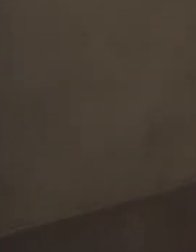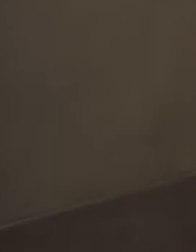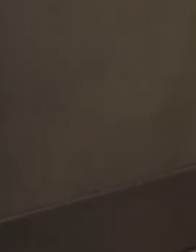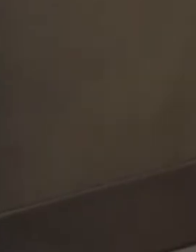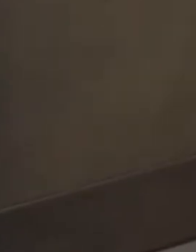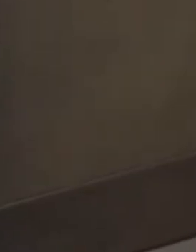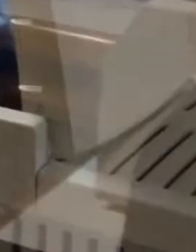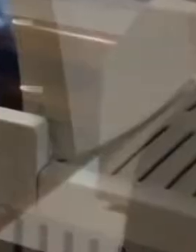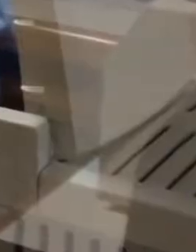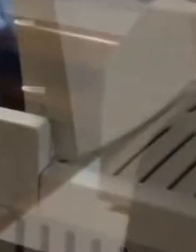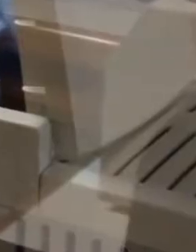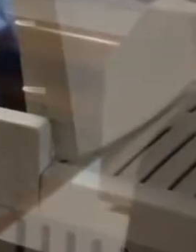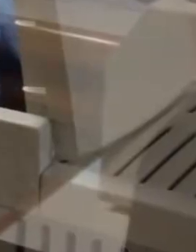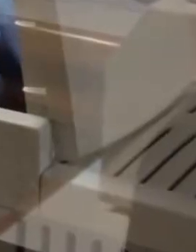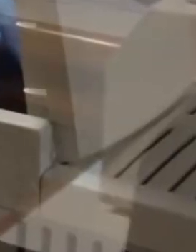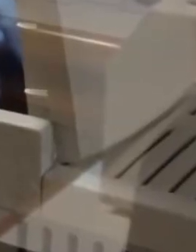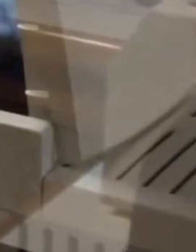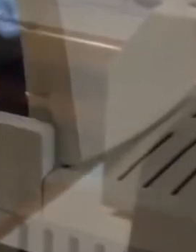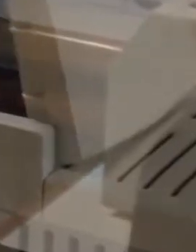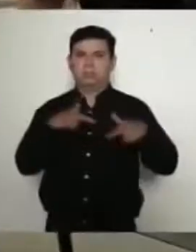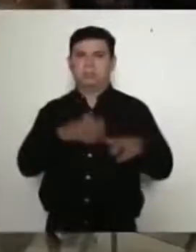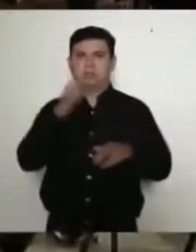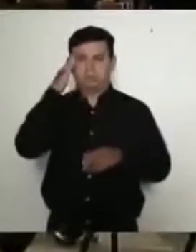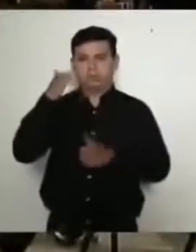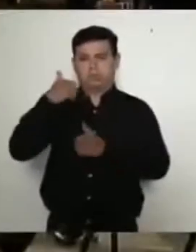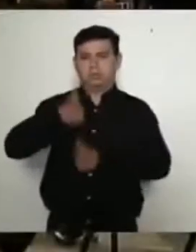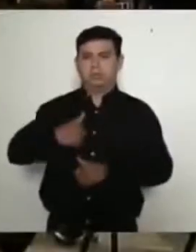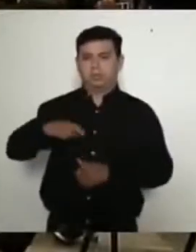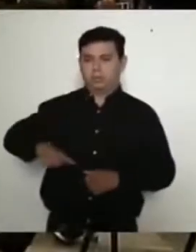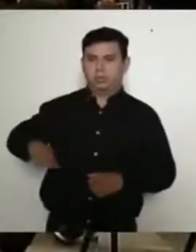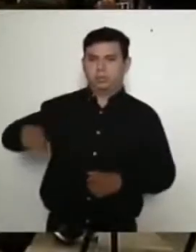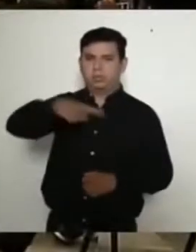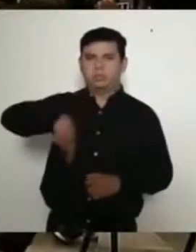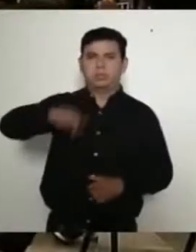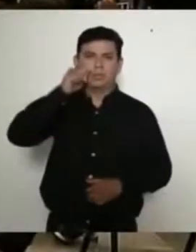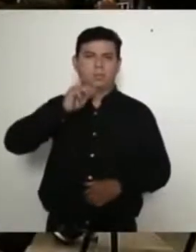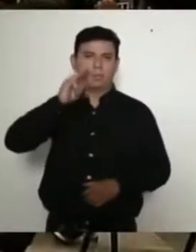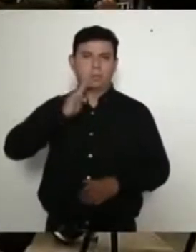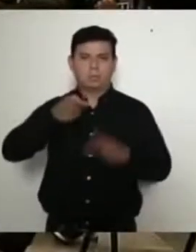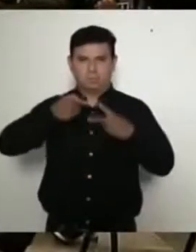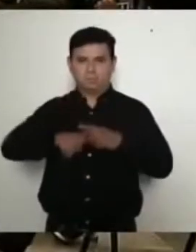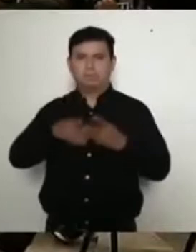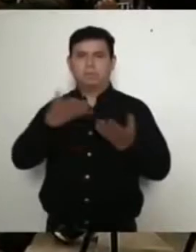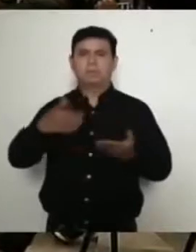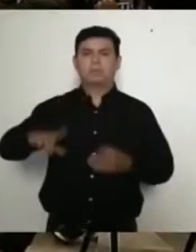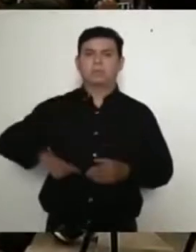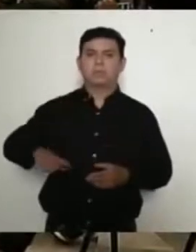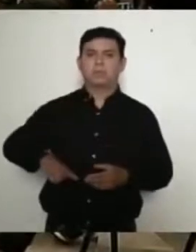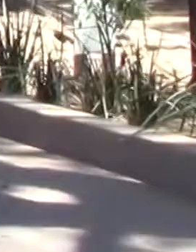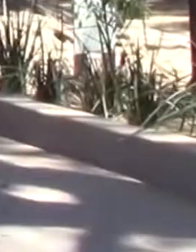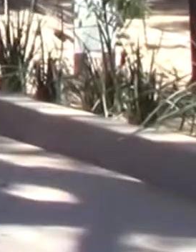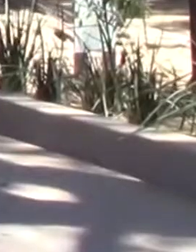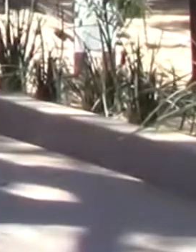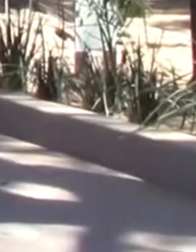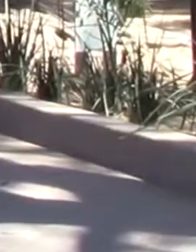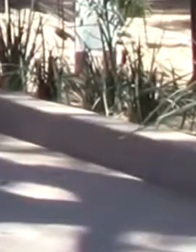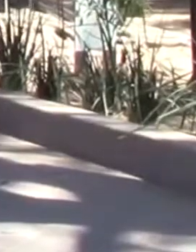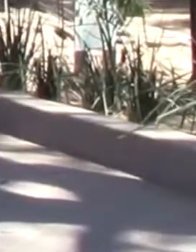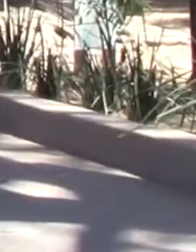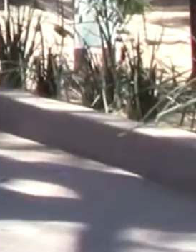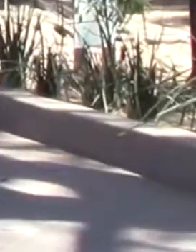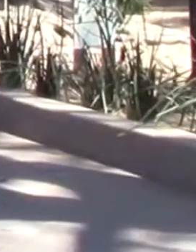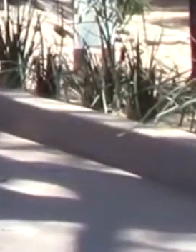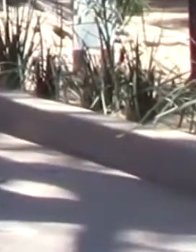convertidos y los nuevos insumos para el laboratorio estatal. Ante la presencia de medios de comunicación, el mandatario estatal informó que la zona de Valles